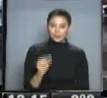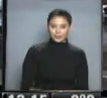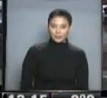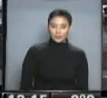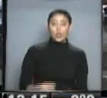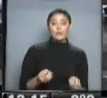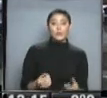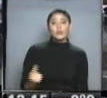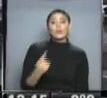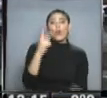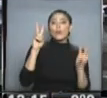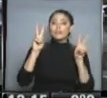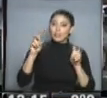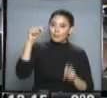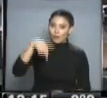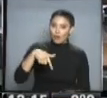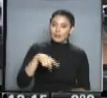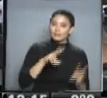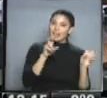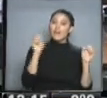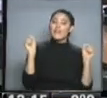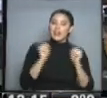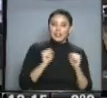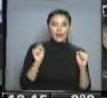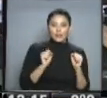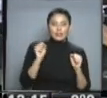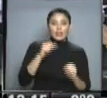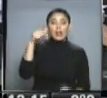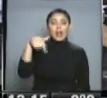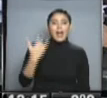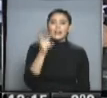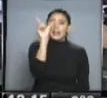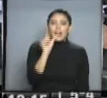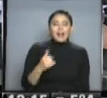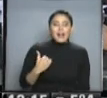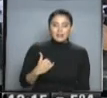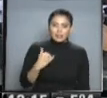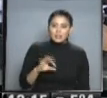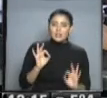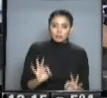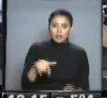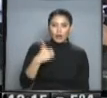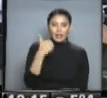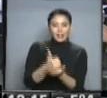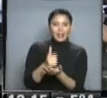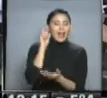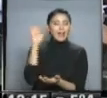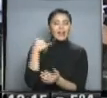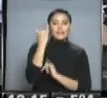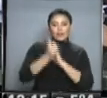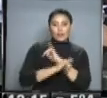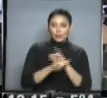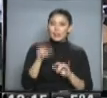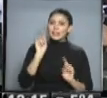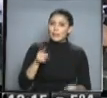Bueno, y sin duda uno de los temas de la jornada es el frío que está haciendo en este momento en todo el país. Está Gaby para contarnos detalles. Además,